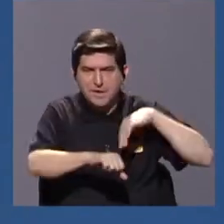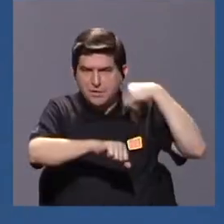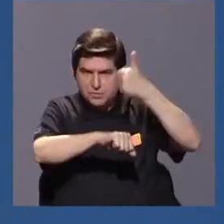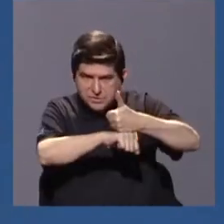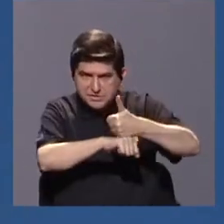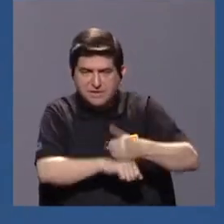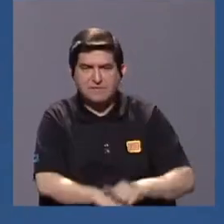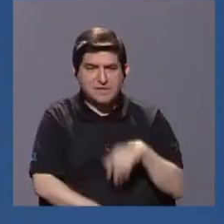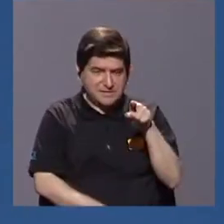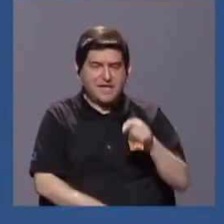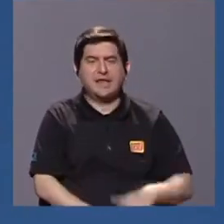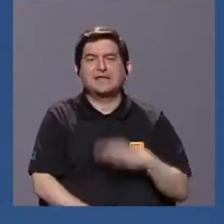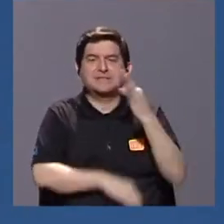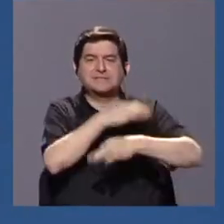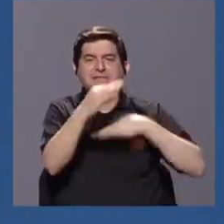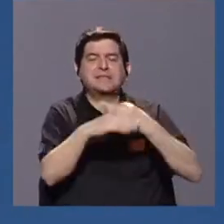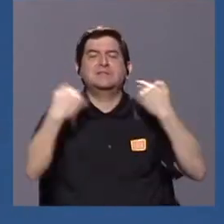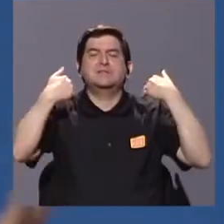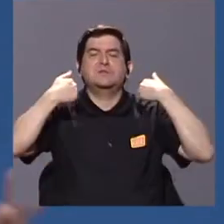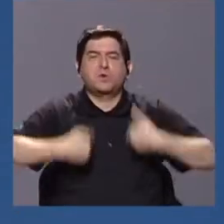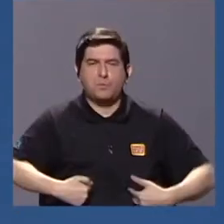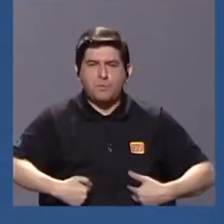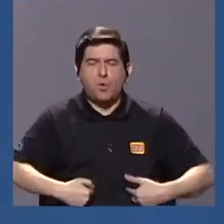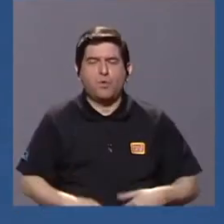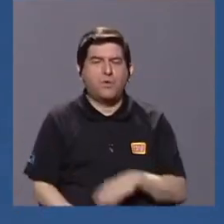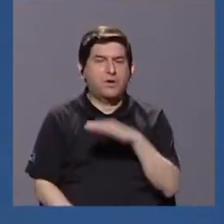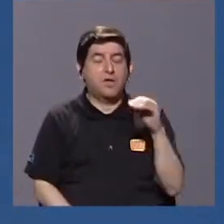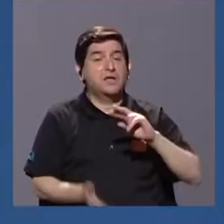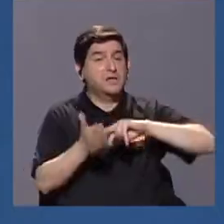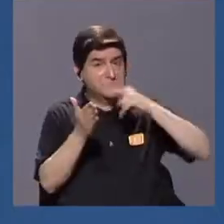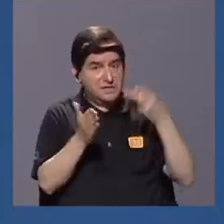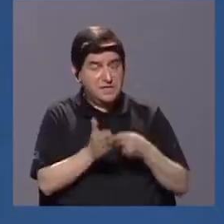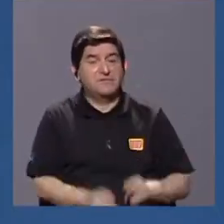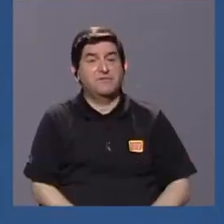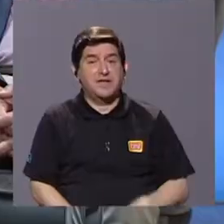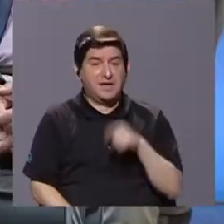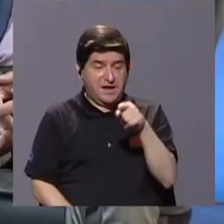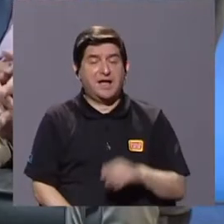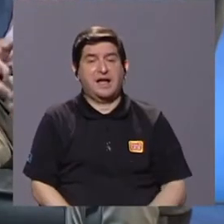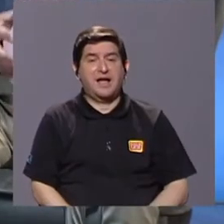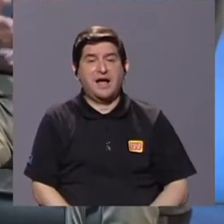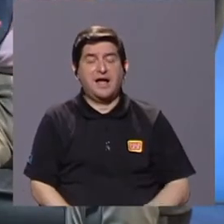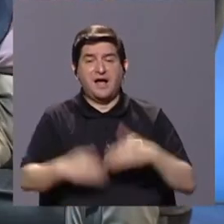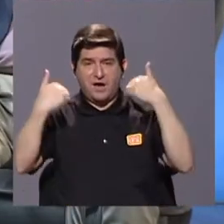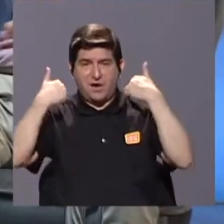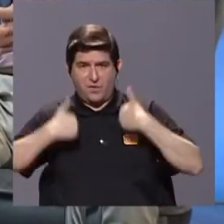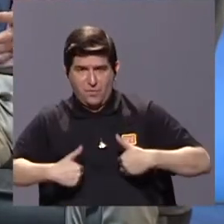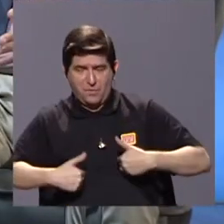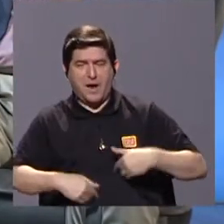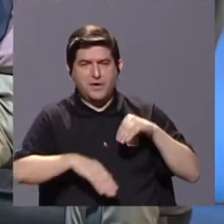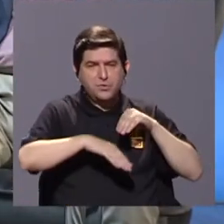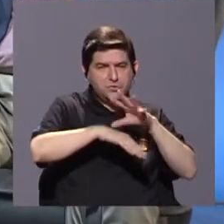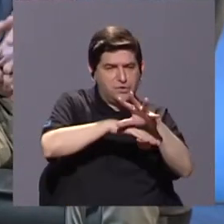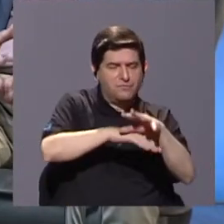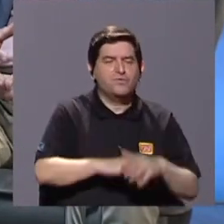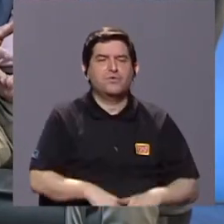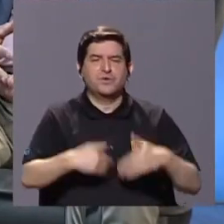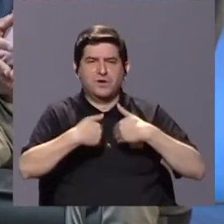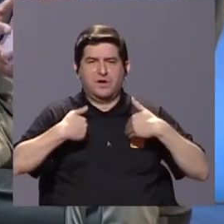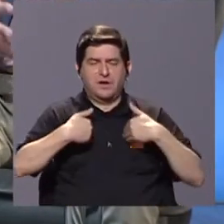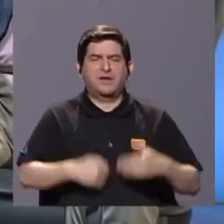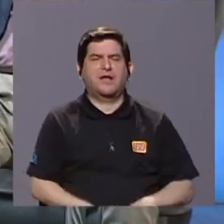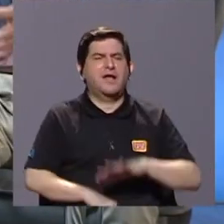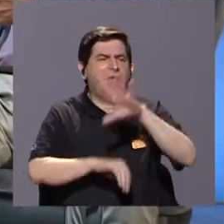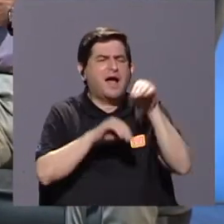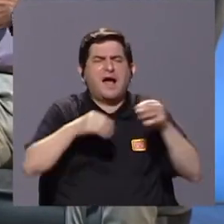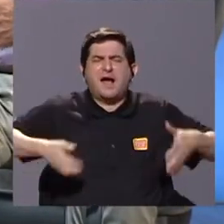si realmente viene de origen humano y, por lo tanto, estamos hablando de una zoonosis reversa. Además de los primates no humanos, de los